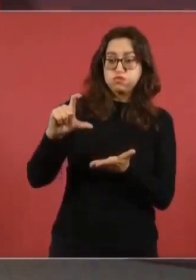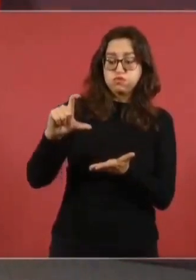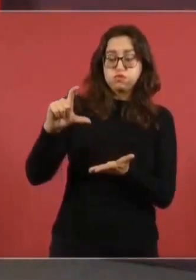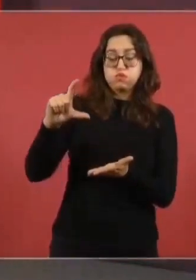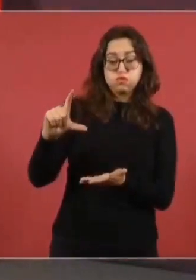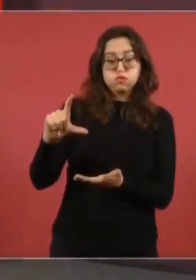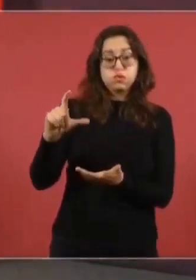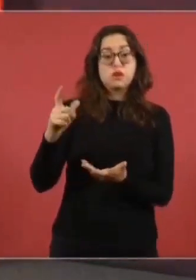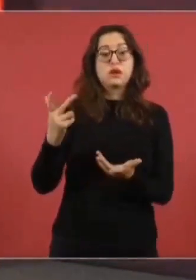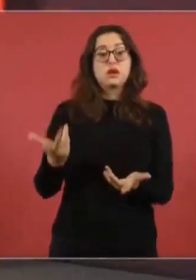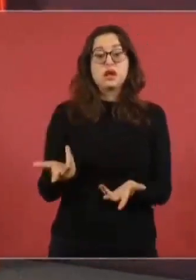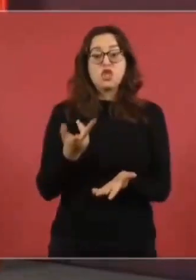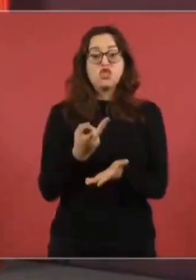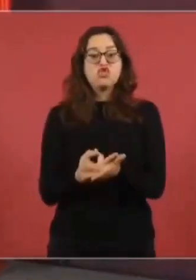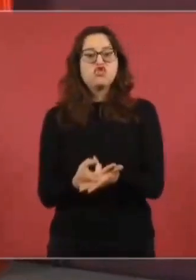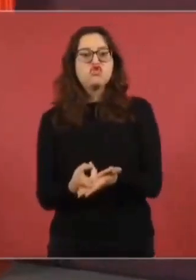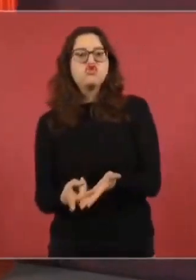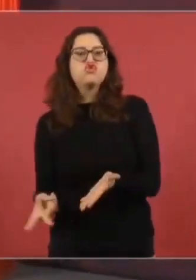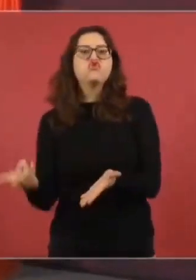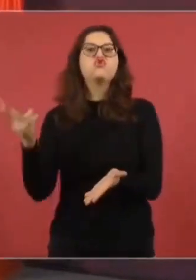al doble.